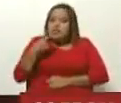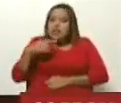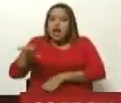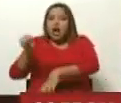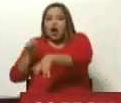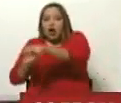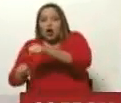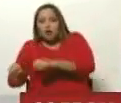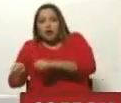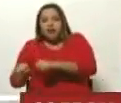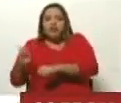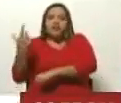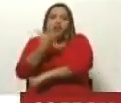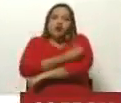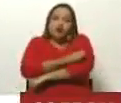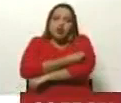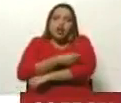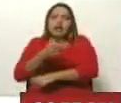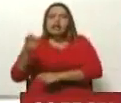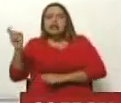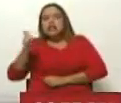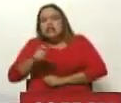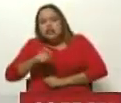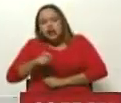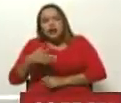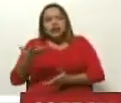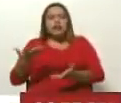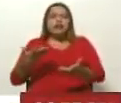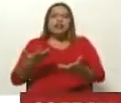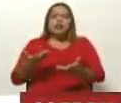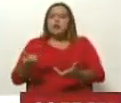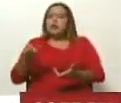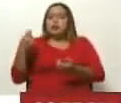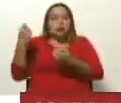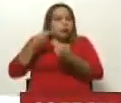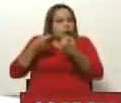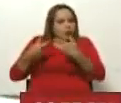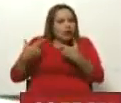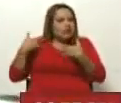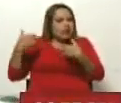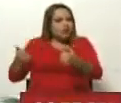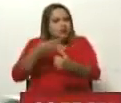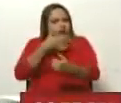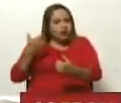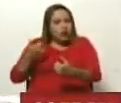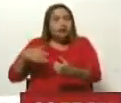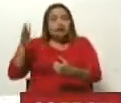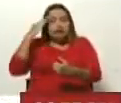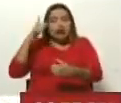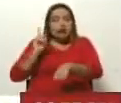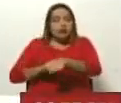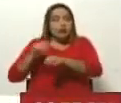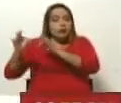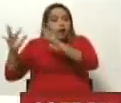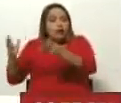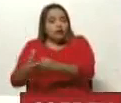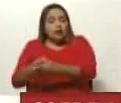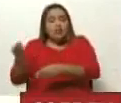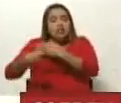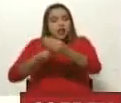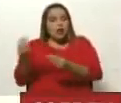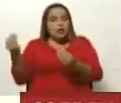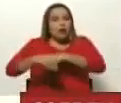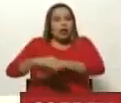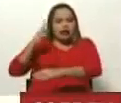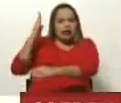necesitaba adquirir las vacunas, cuando el país necesitaba los tratamientos, aún y en medio de la pandemia, se dictaron más medidas